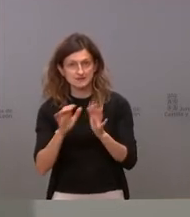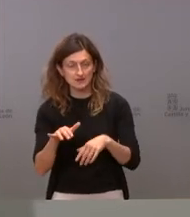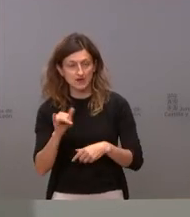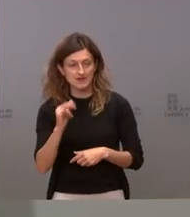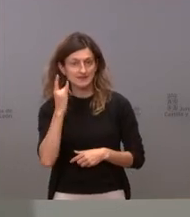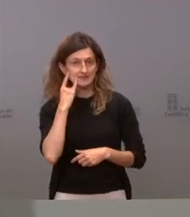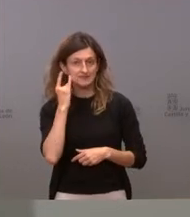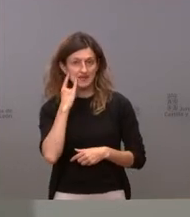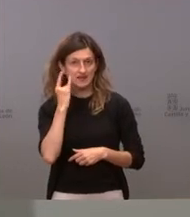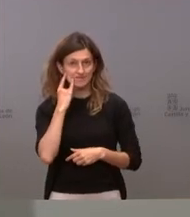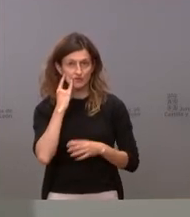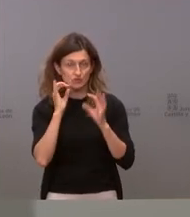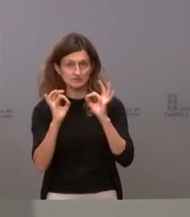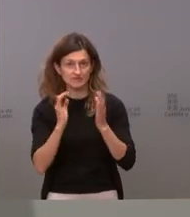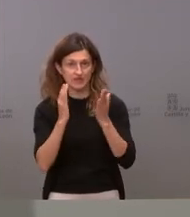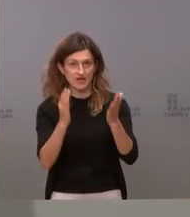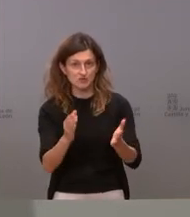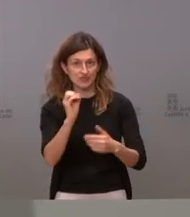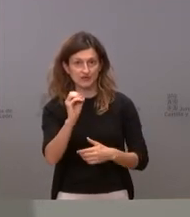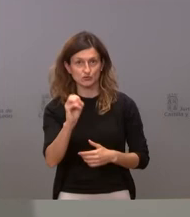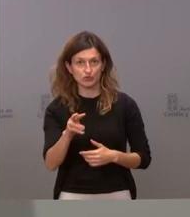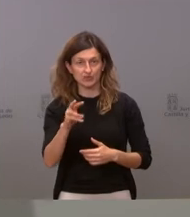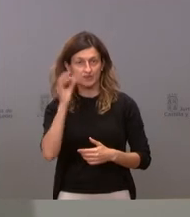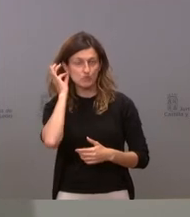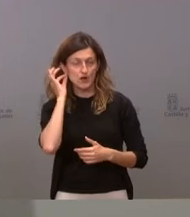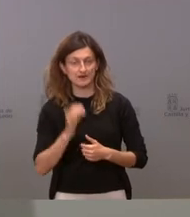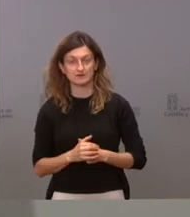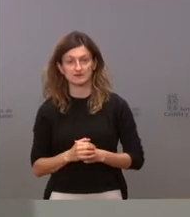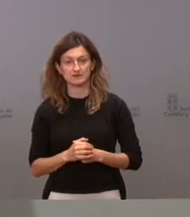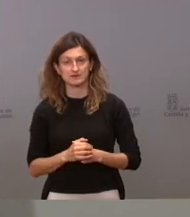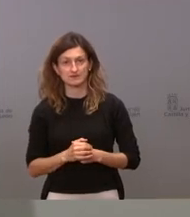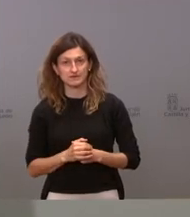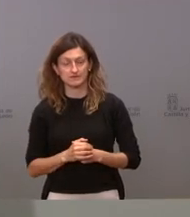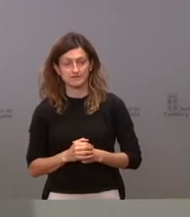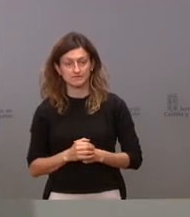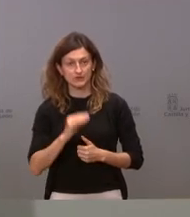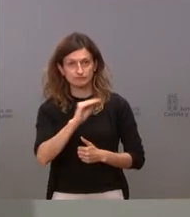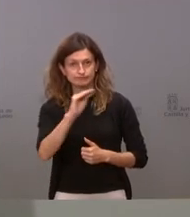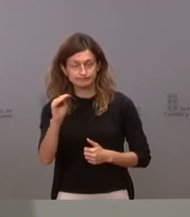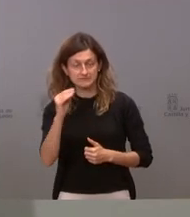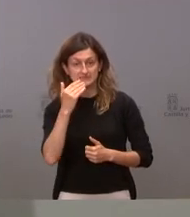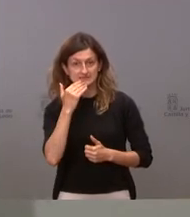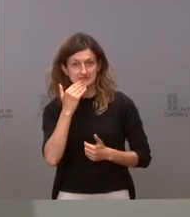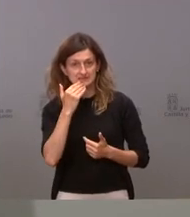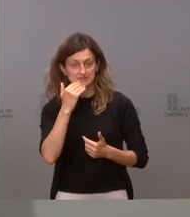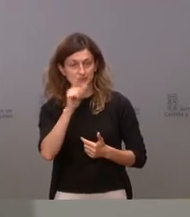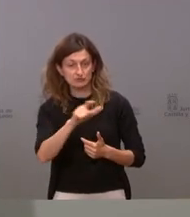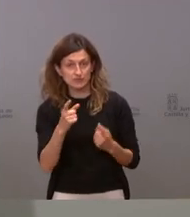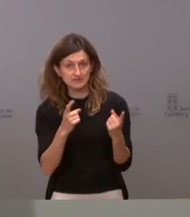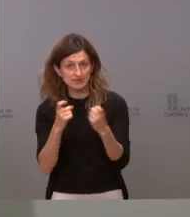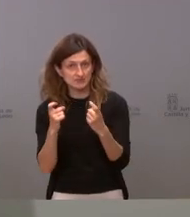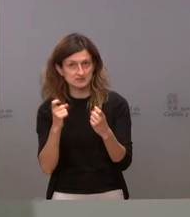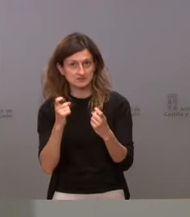un teléfono específico de ayuda al 012 Mujer al que invitamos a acudir a todas las personas